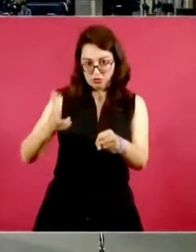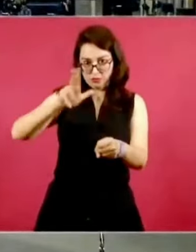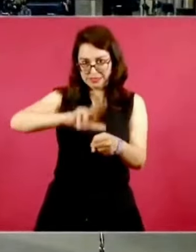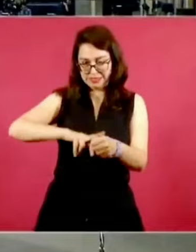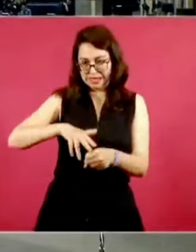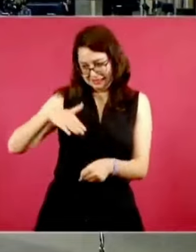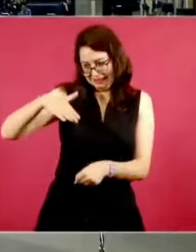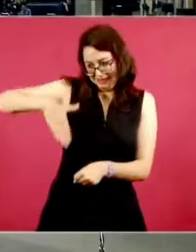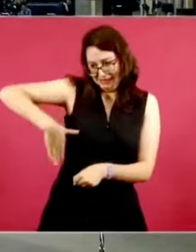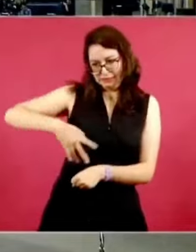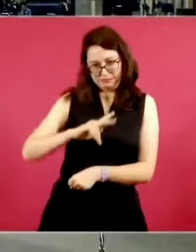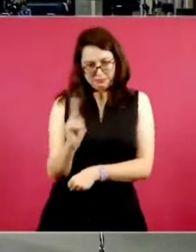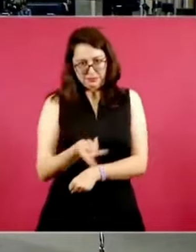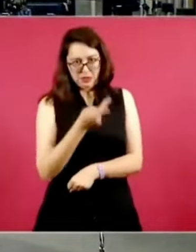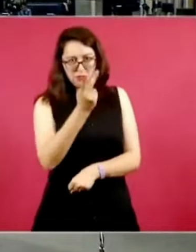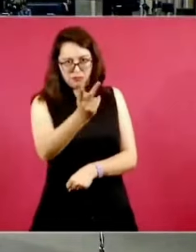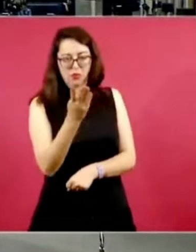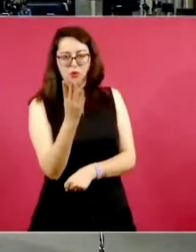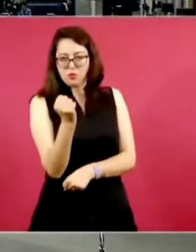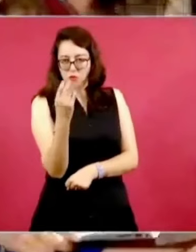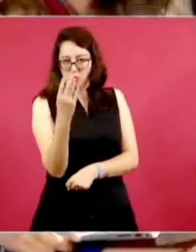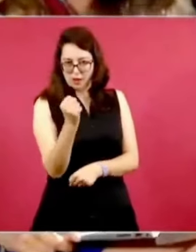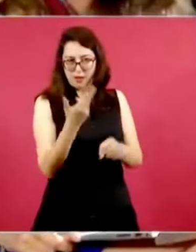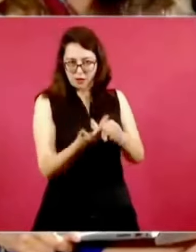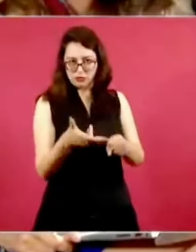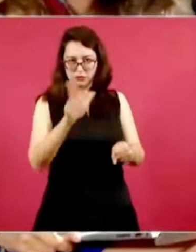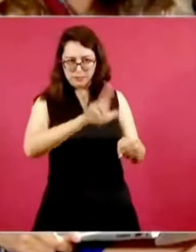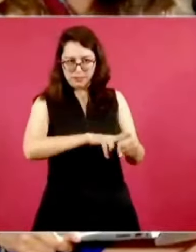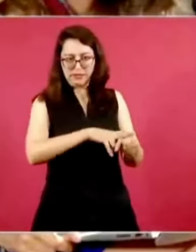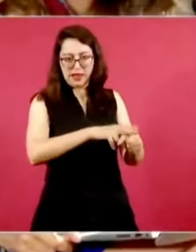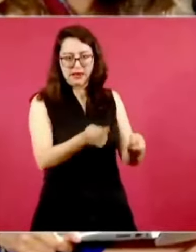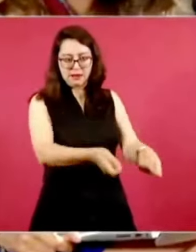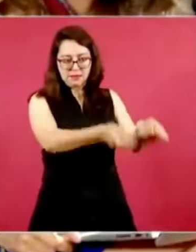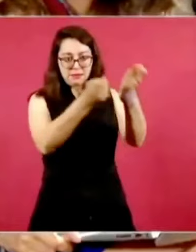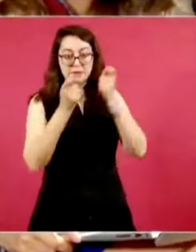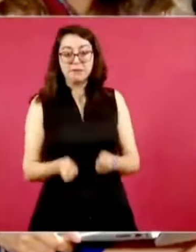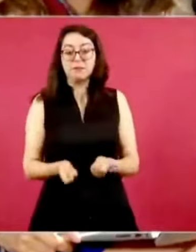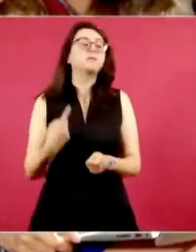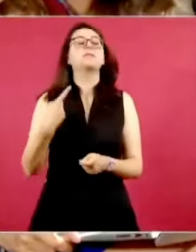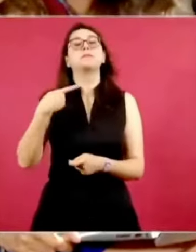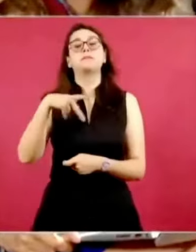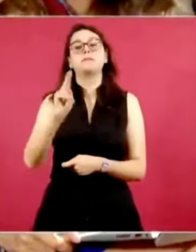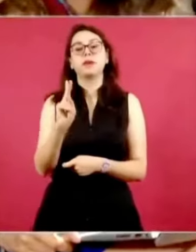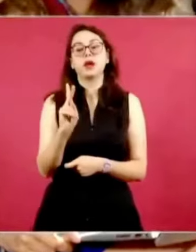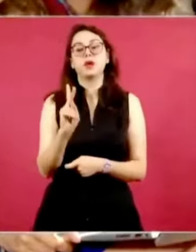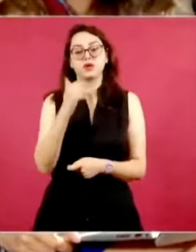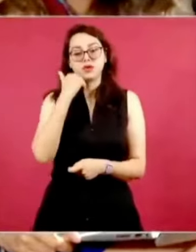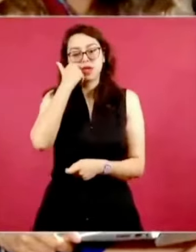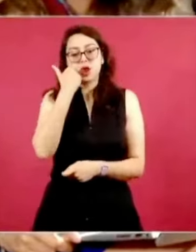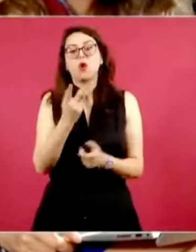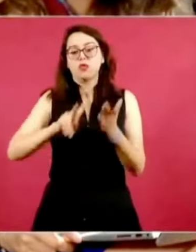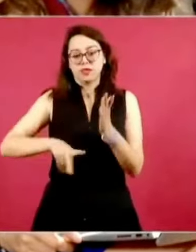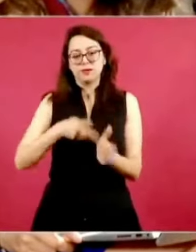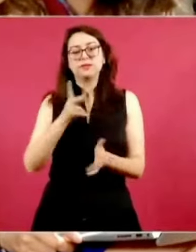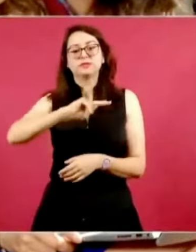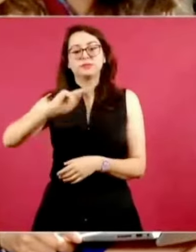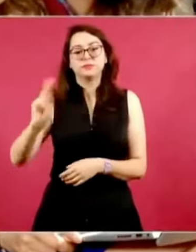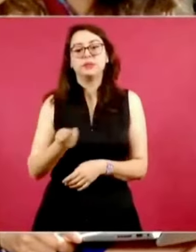IMSI en Star, se ha informado me parece que de dos aquí en algunos espacios, ¿cómo